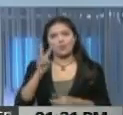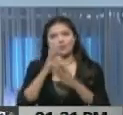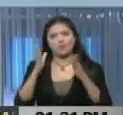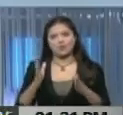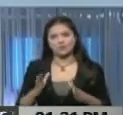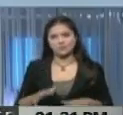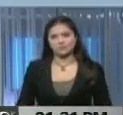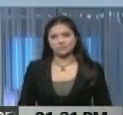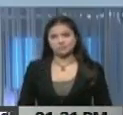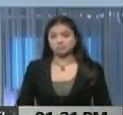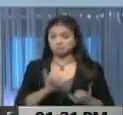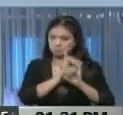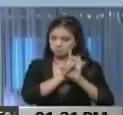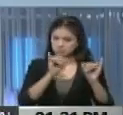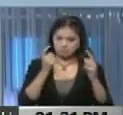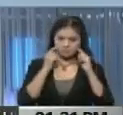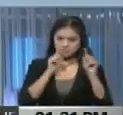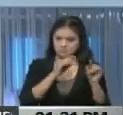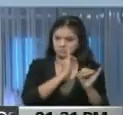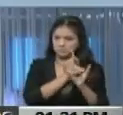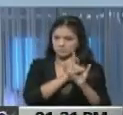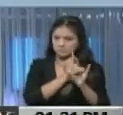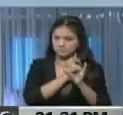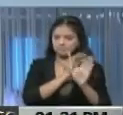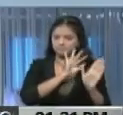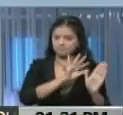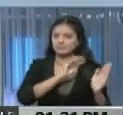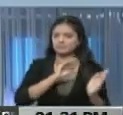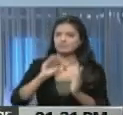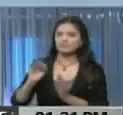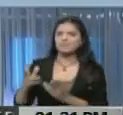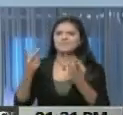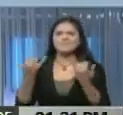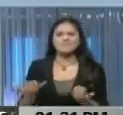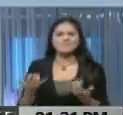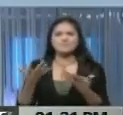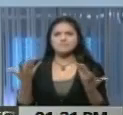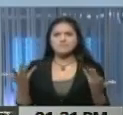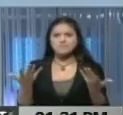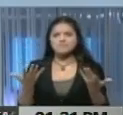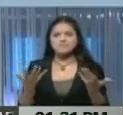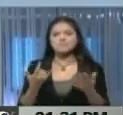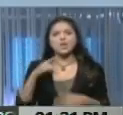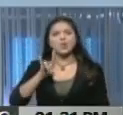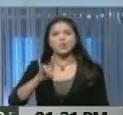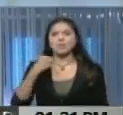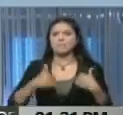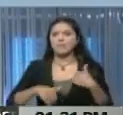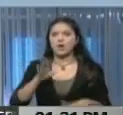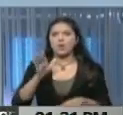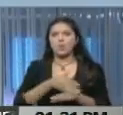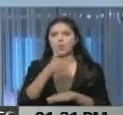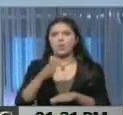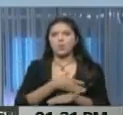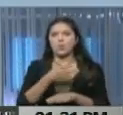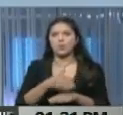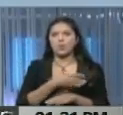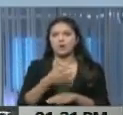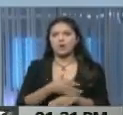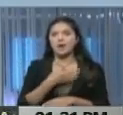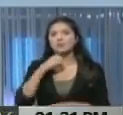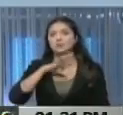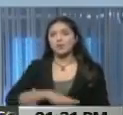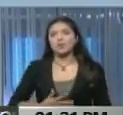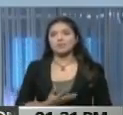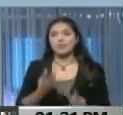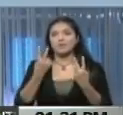Bueno, luego de revisar las redes sociales, vamos a nuestro segmento de los lunes, miércoles y jueves de Historias de Vida. En